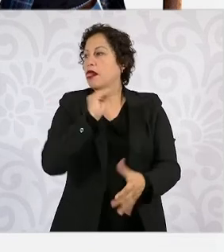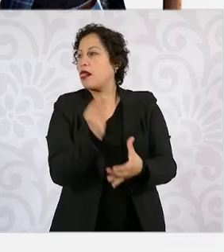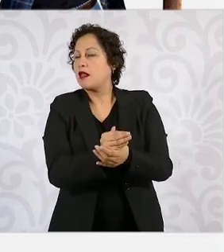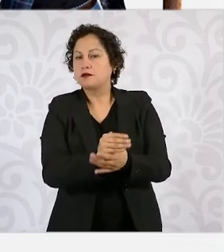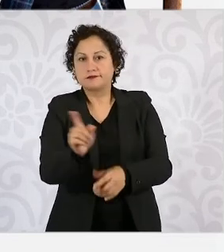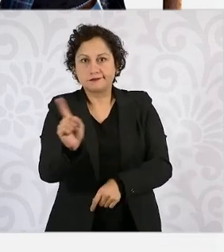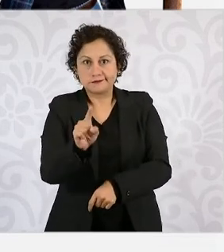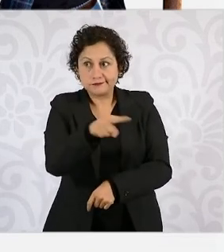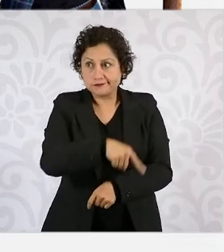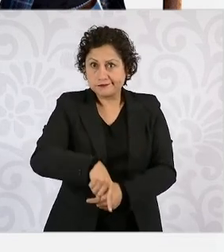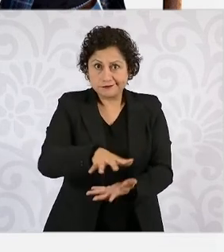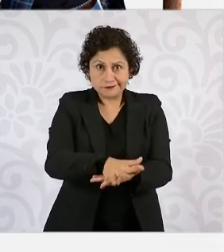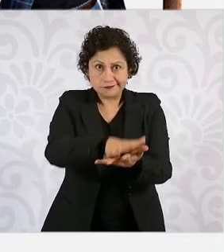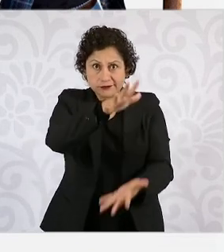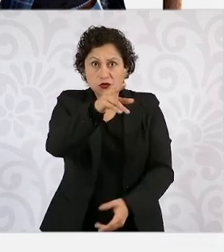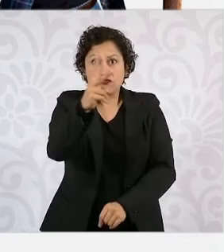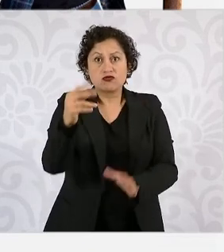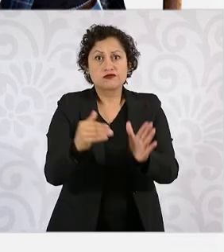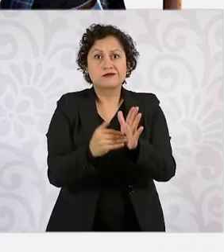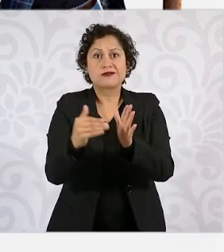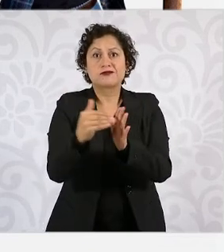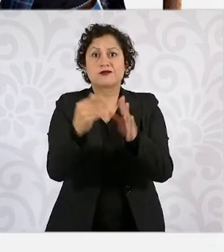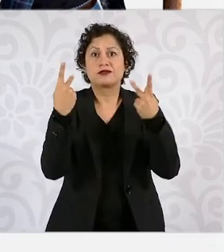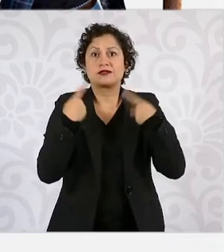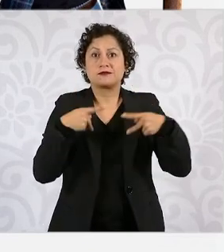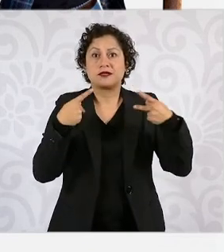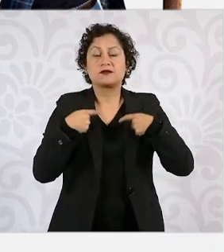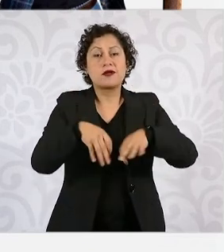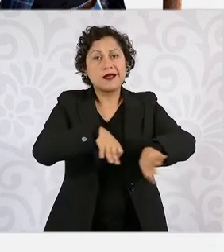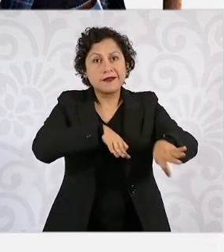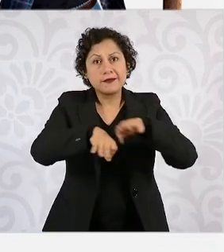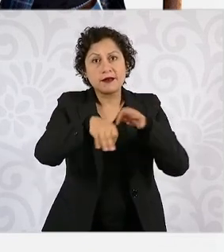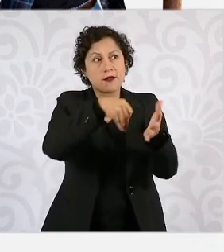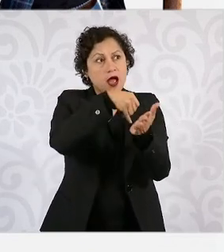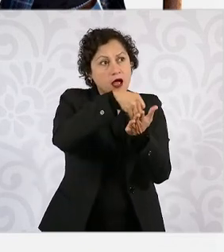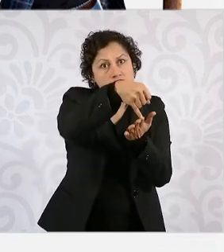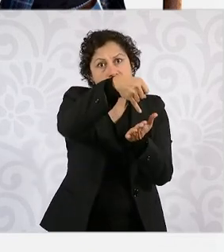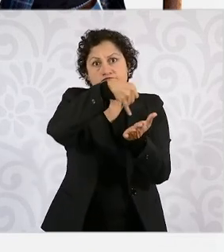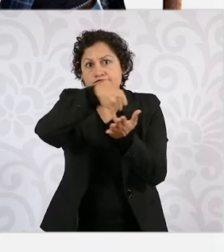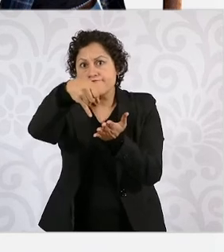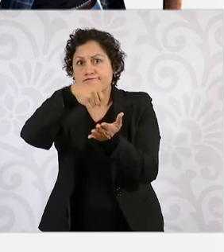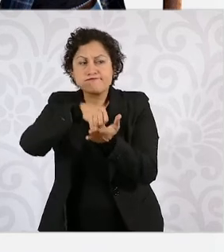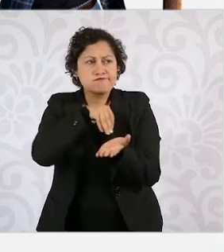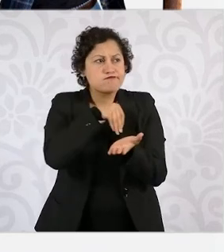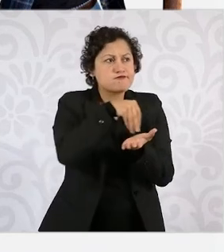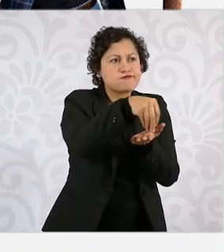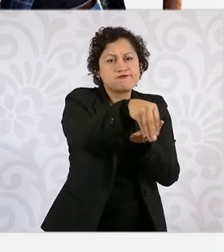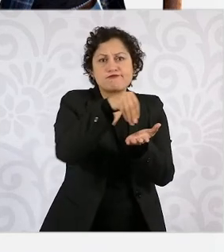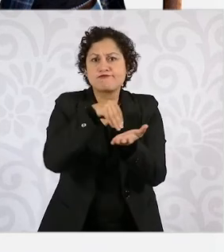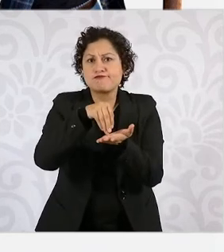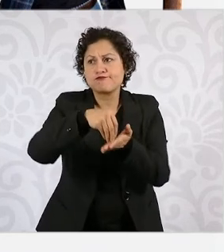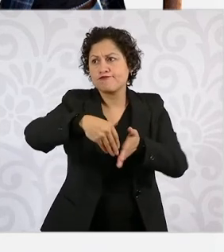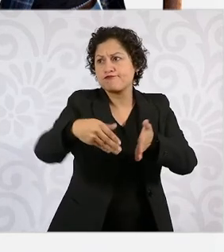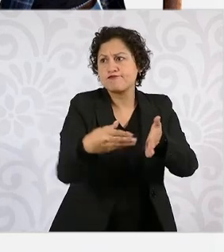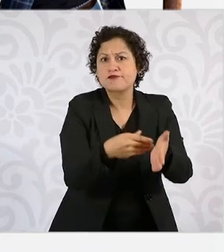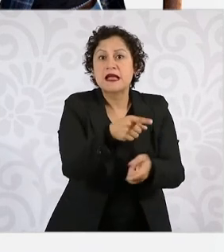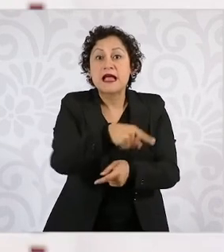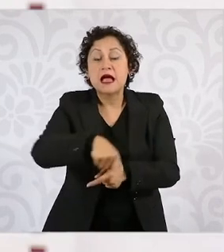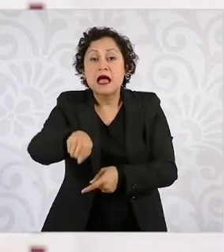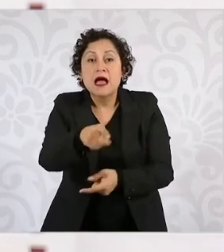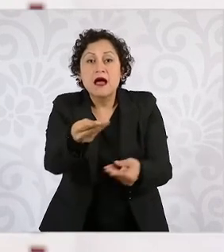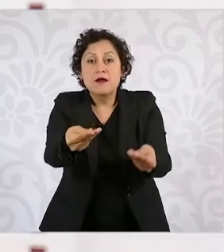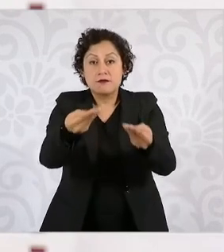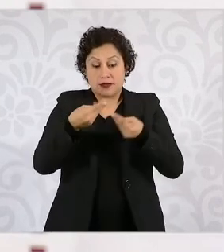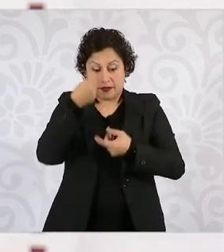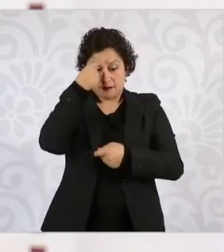dos millones de personas que trabajan cosechando los campos y la comida que todos nosotros recibimos y que se